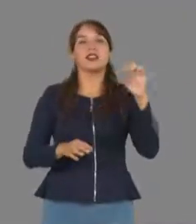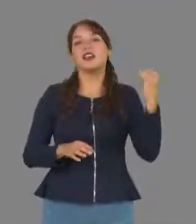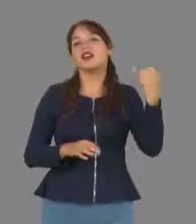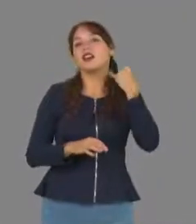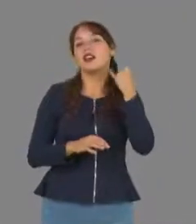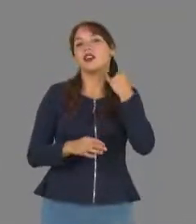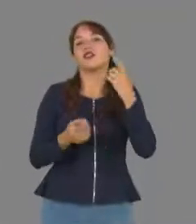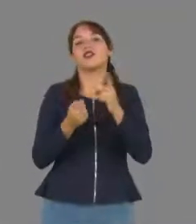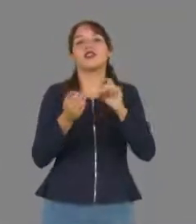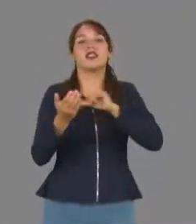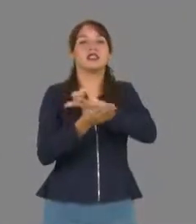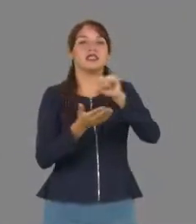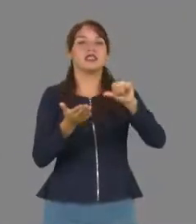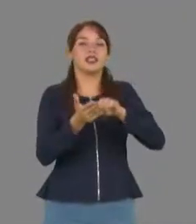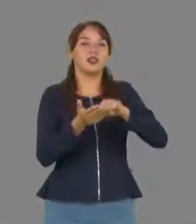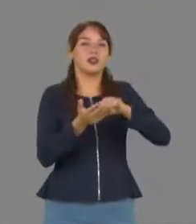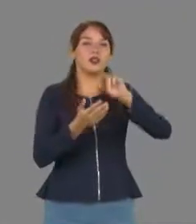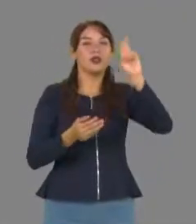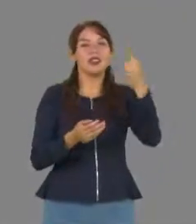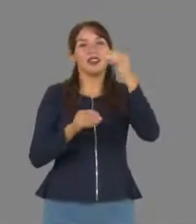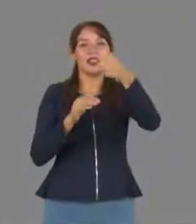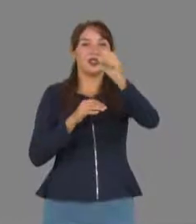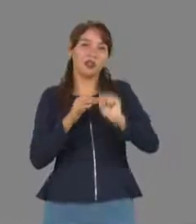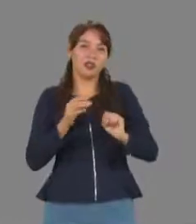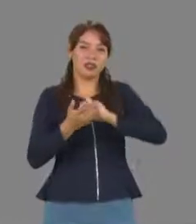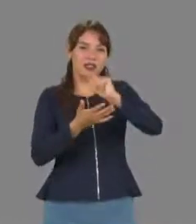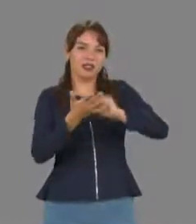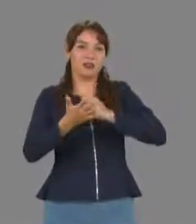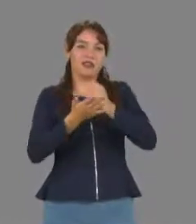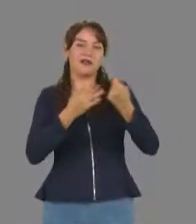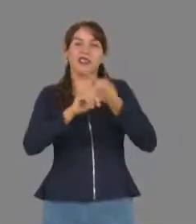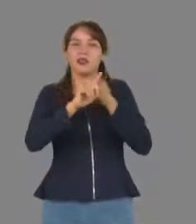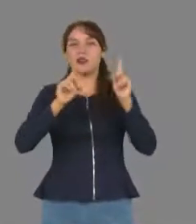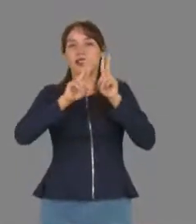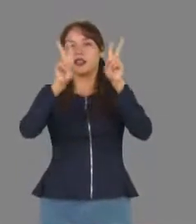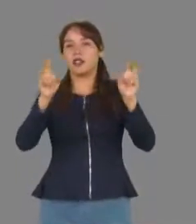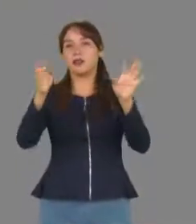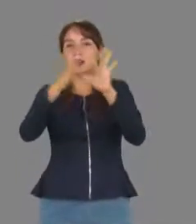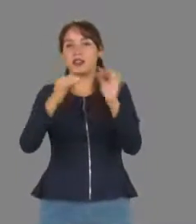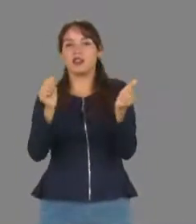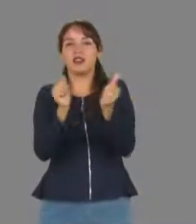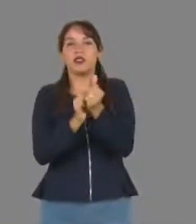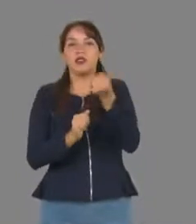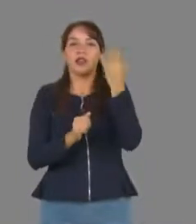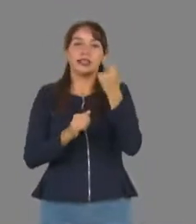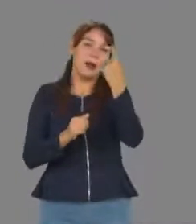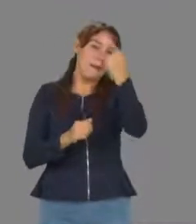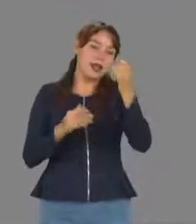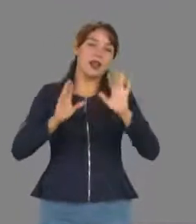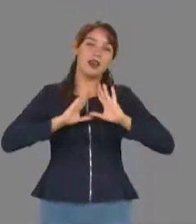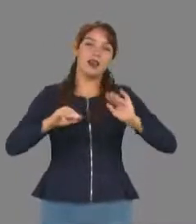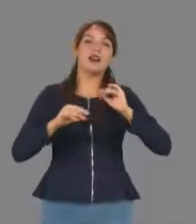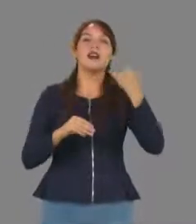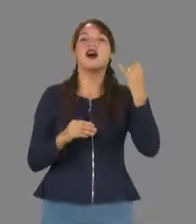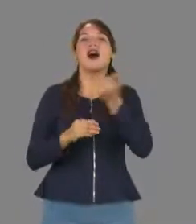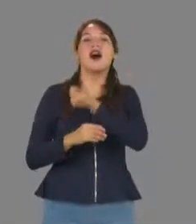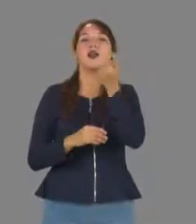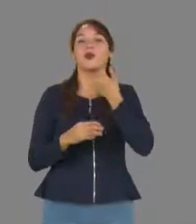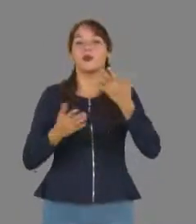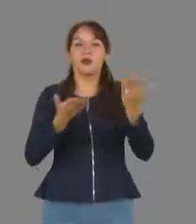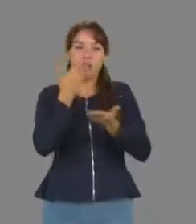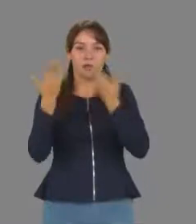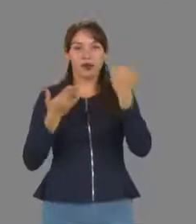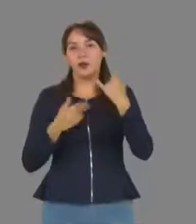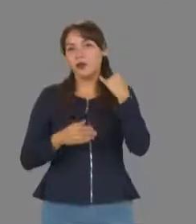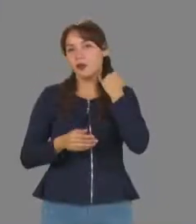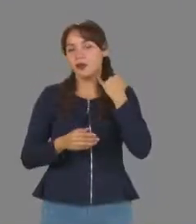Siger en el Centro Universitario Sur. Las actividades con diferentes temáticas y ponentes estuvieron dirigidas a los estudiantes de las carreras que se imparten